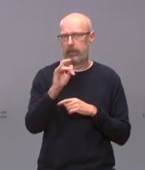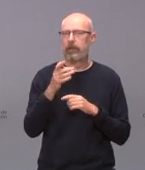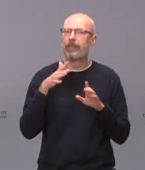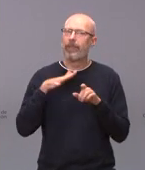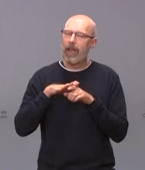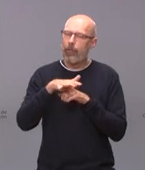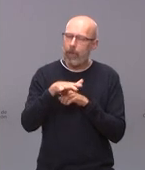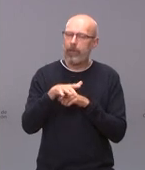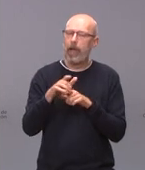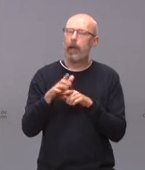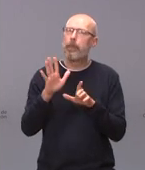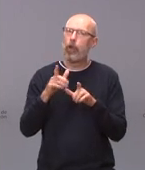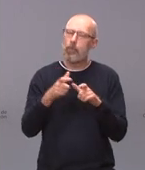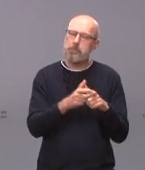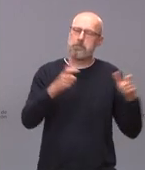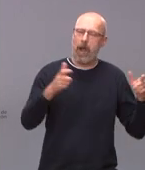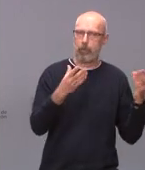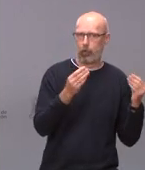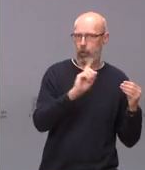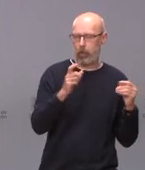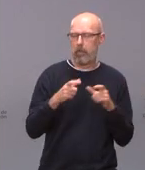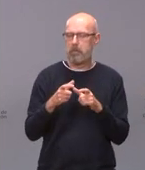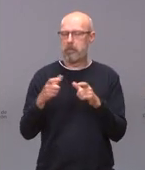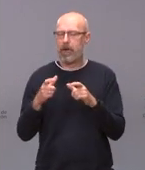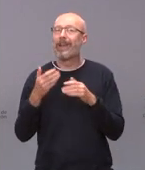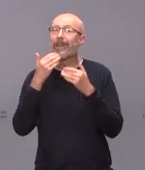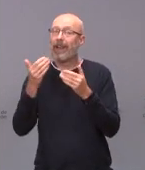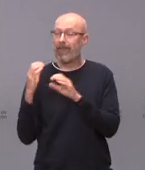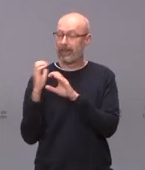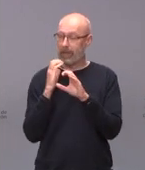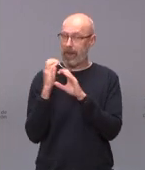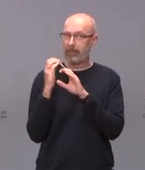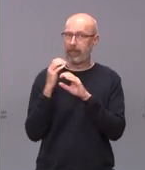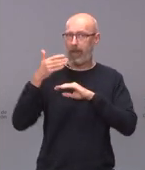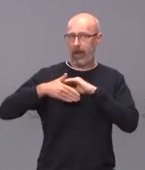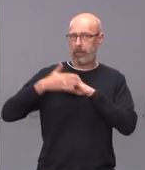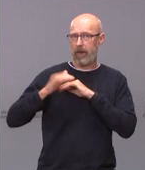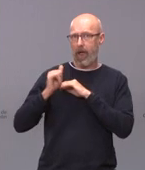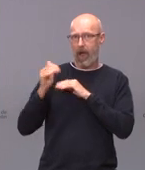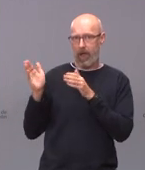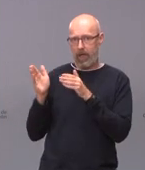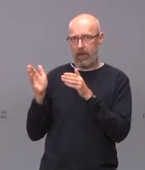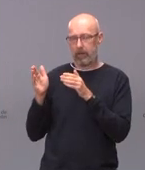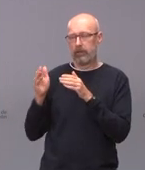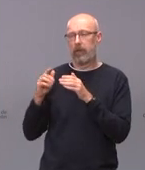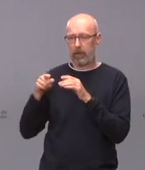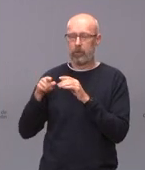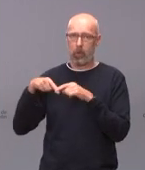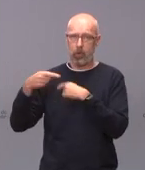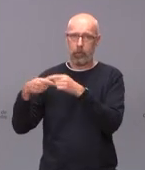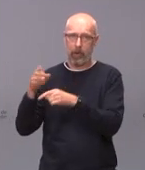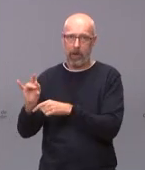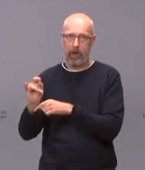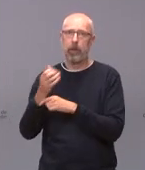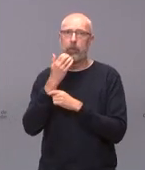de ese efecto temido gracias a las restricciones que se impusieron en semana santa y que han surtido ese efecto es verdad que la movilidad ha sido mucho menor en